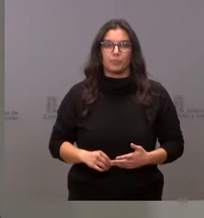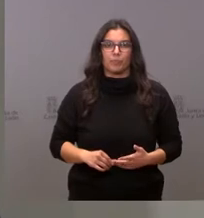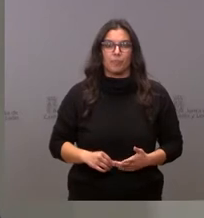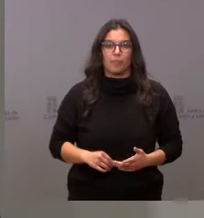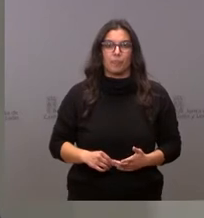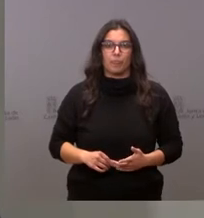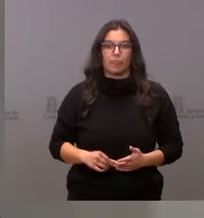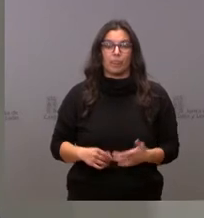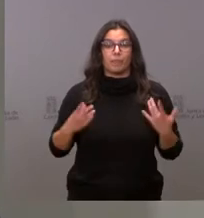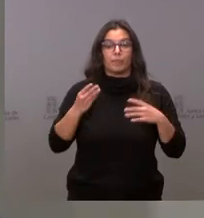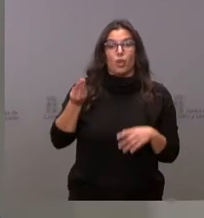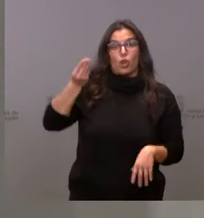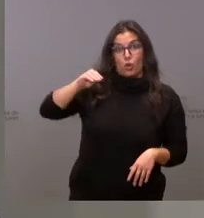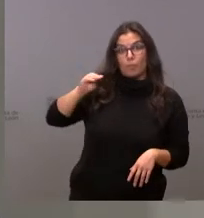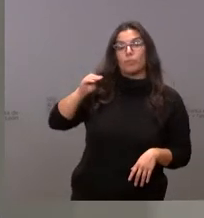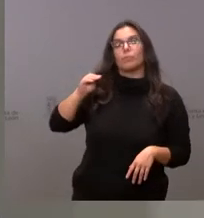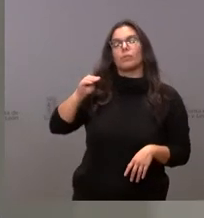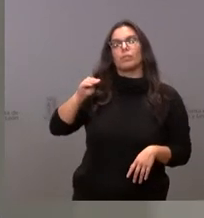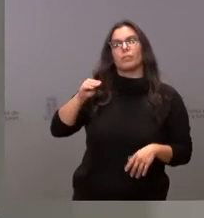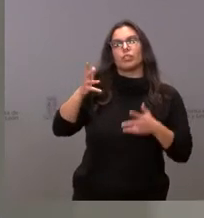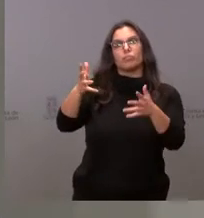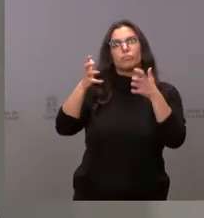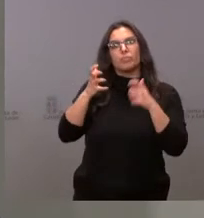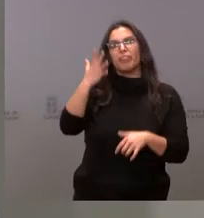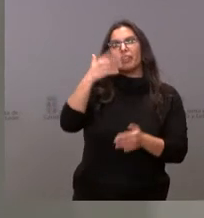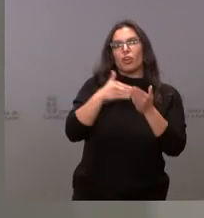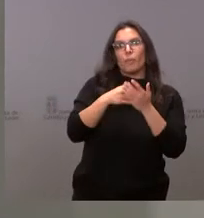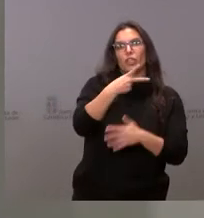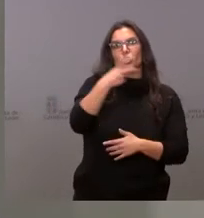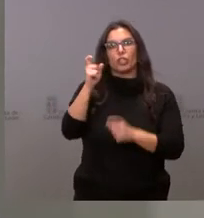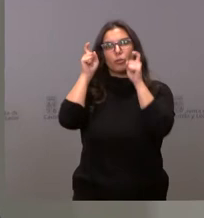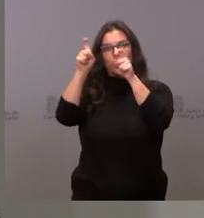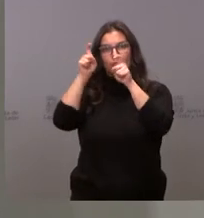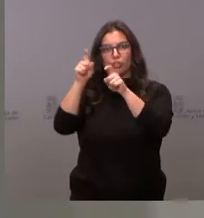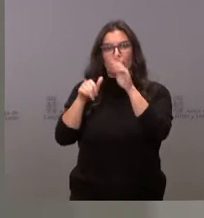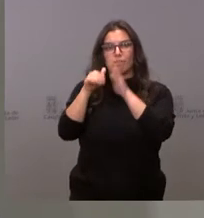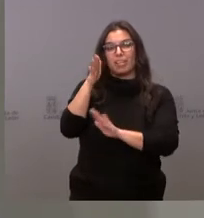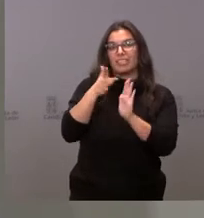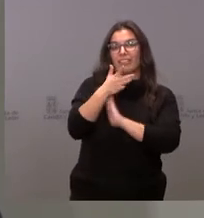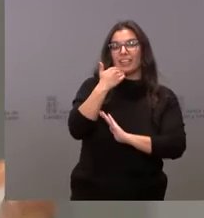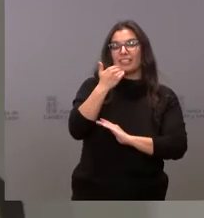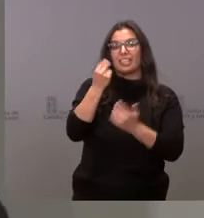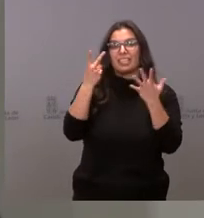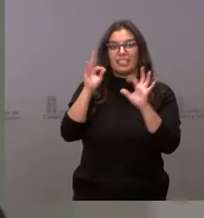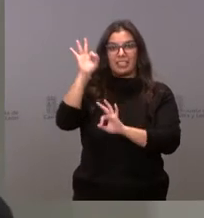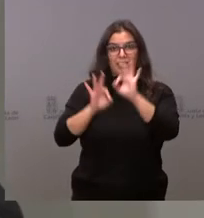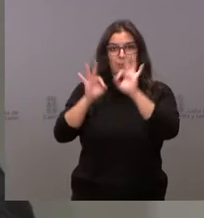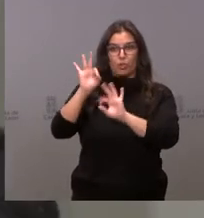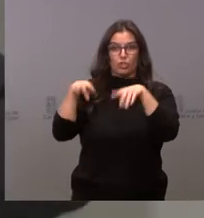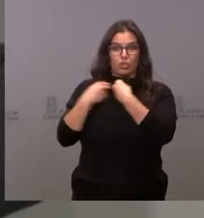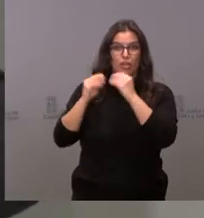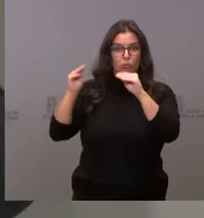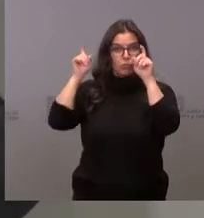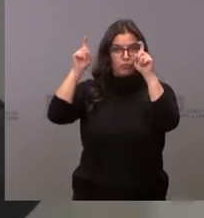Este complemento va a beneficiar a más de 5.200 docentes que representan casi el 70% del total.